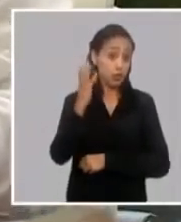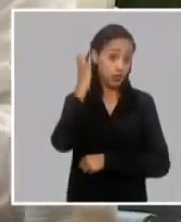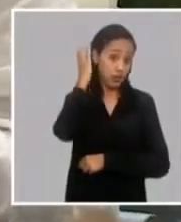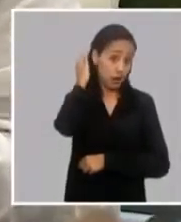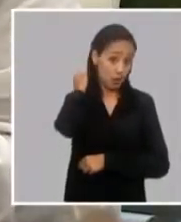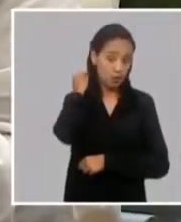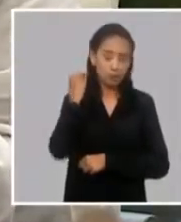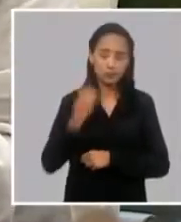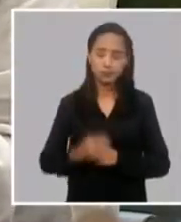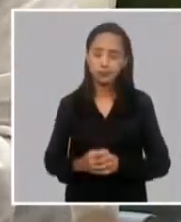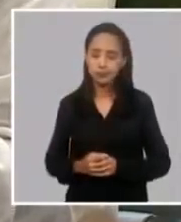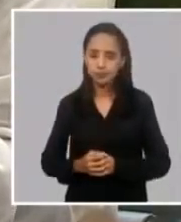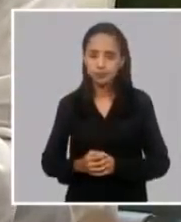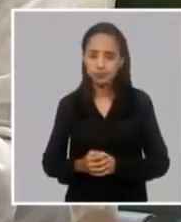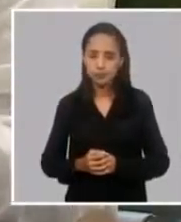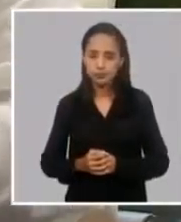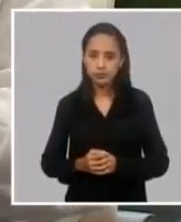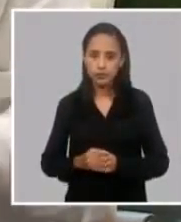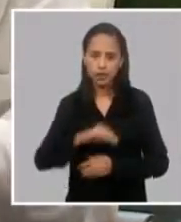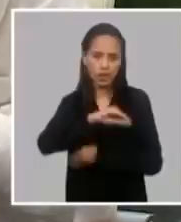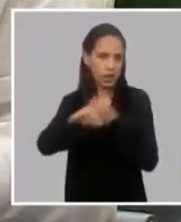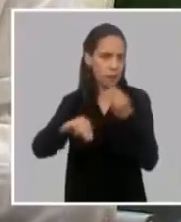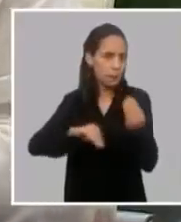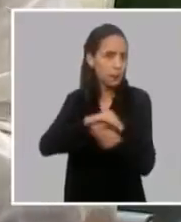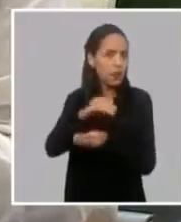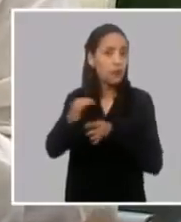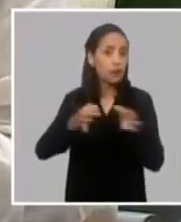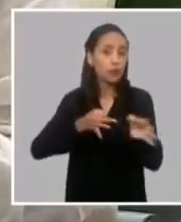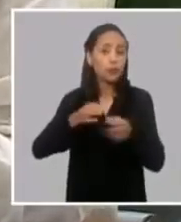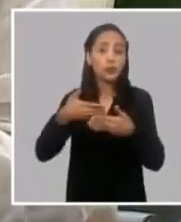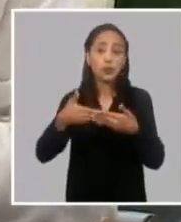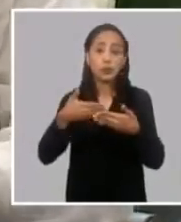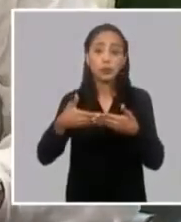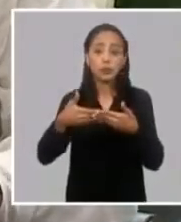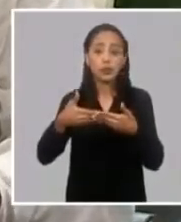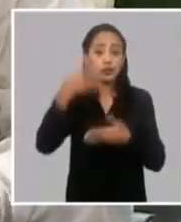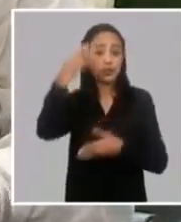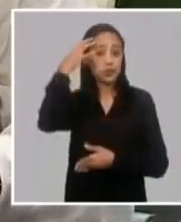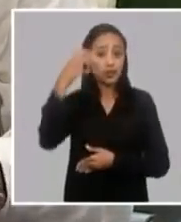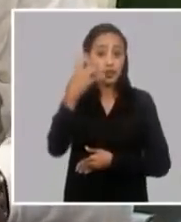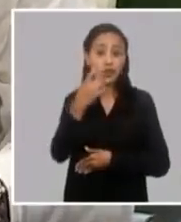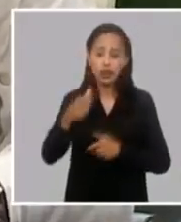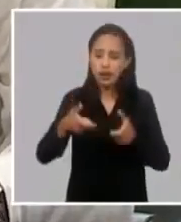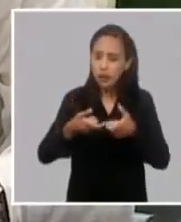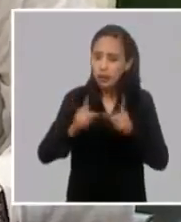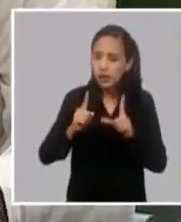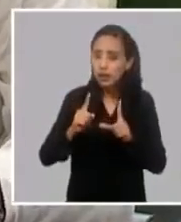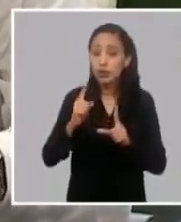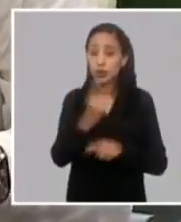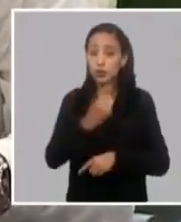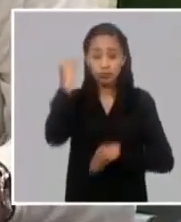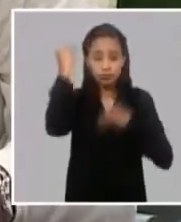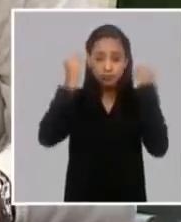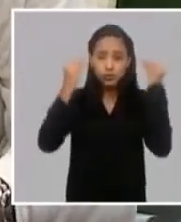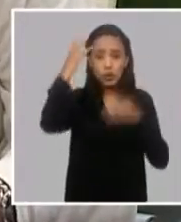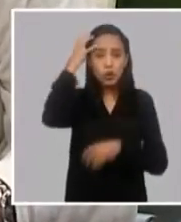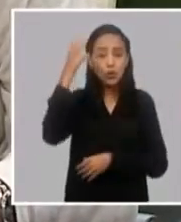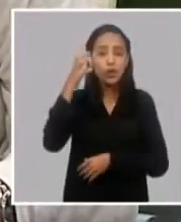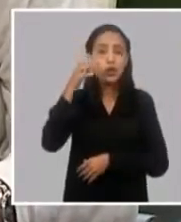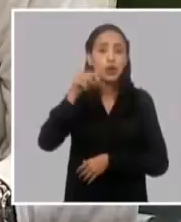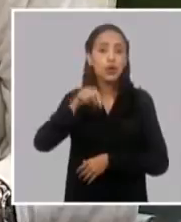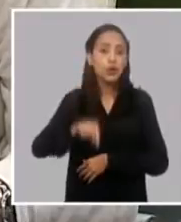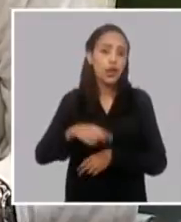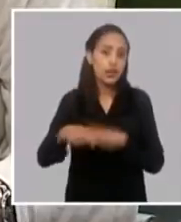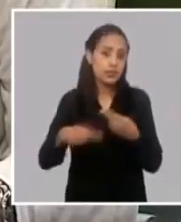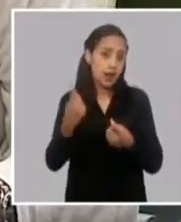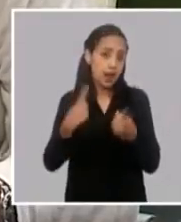de remover la empresa estatal y evaluando un consenso y hemos llegado a un consenso en el gobierno precisamente de dar un paso